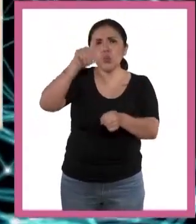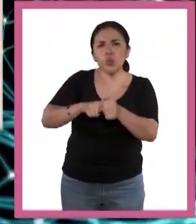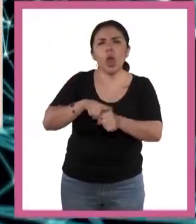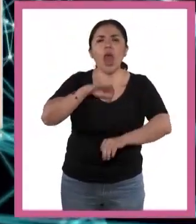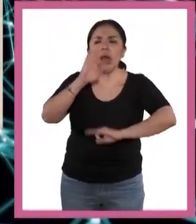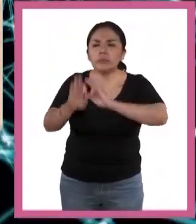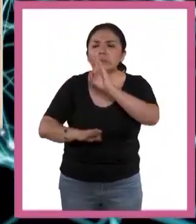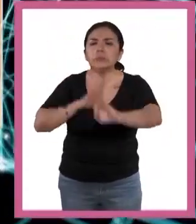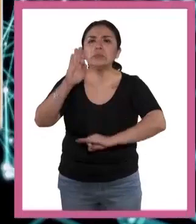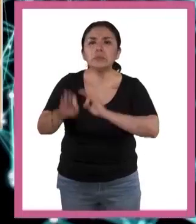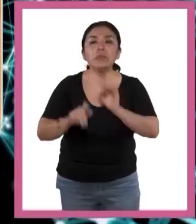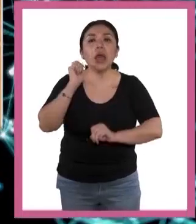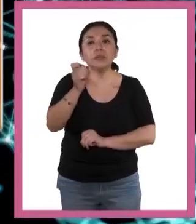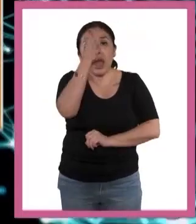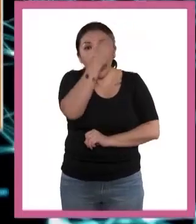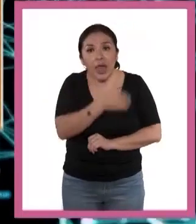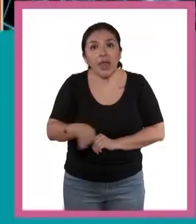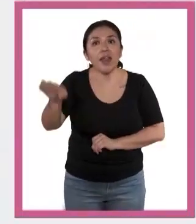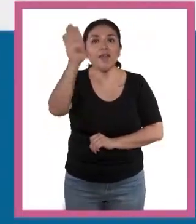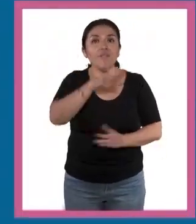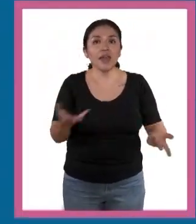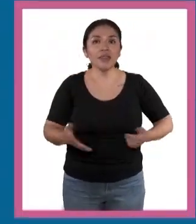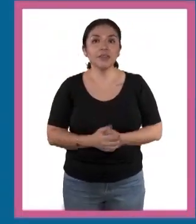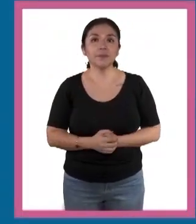domesticaron a los elefantes.